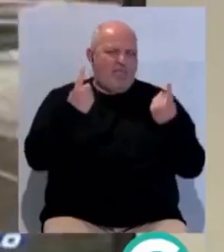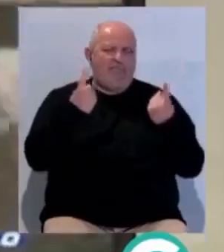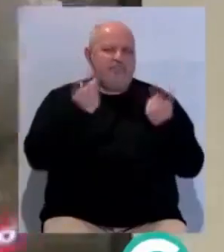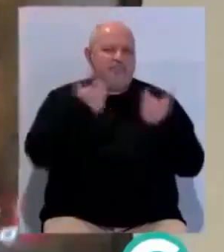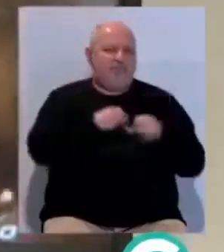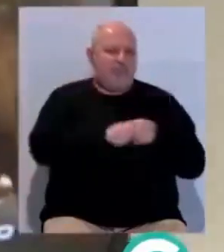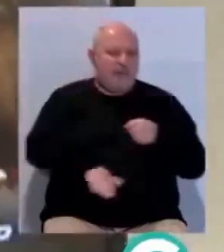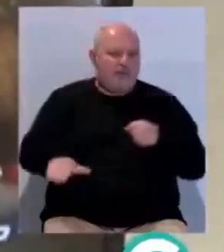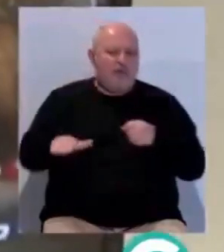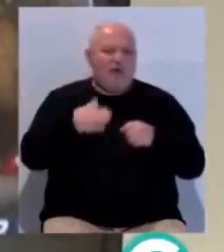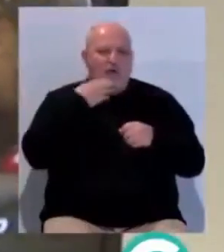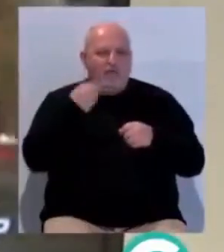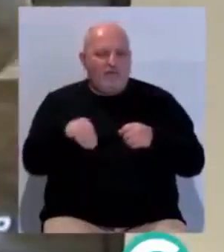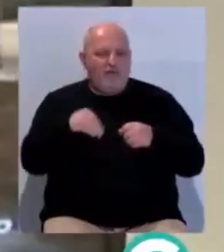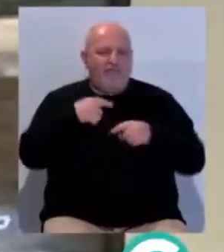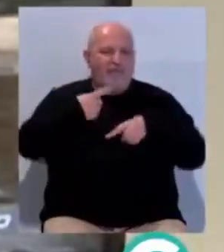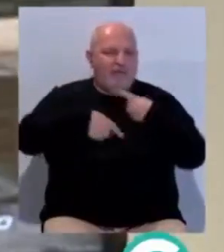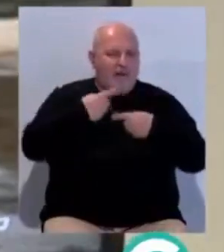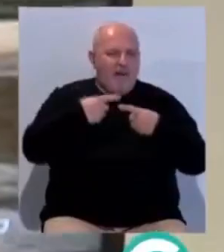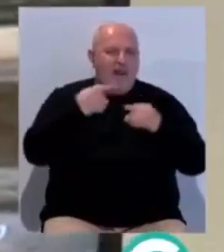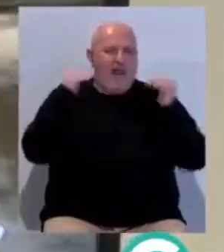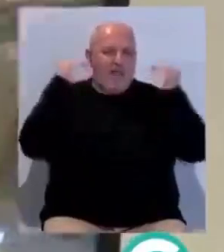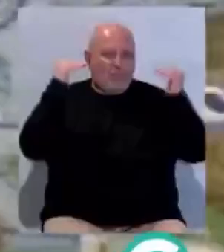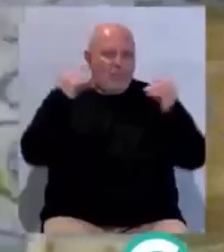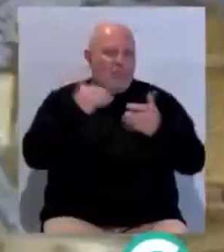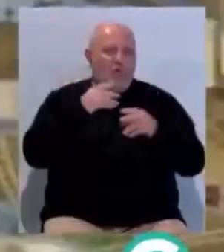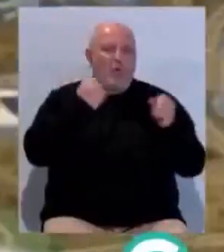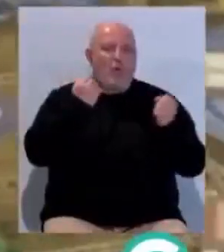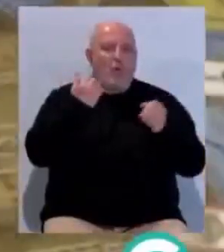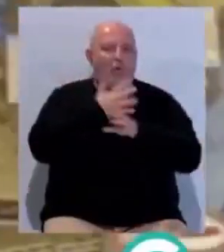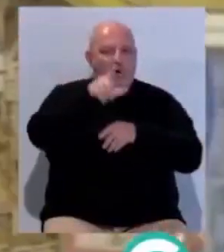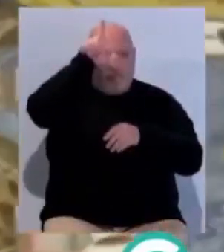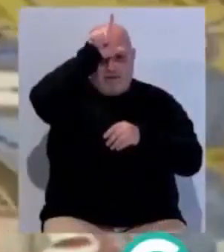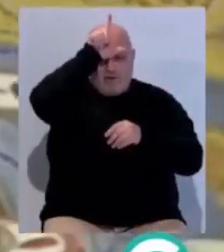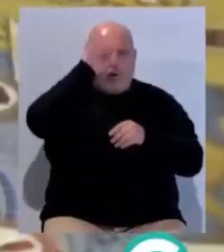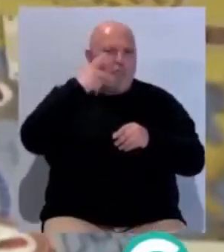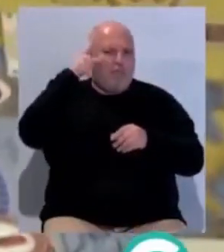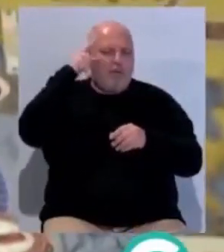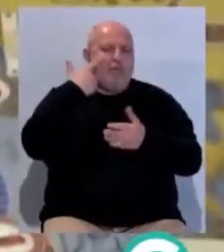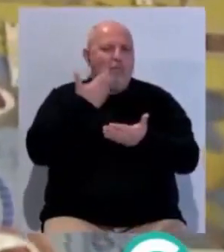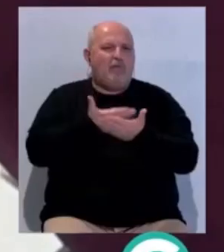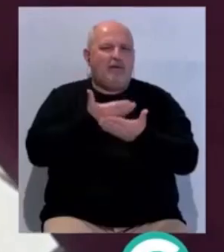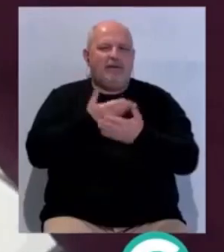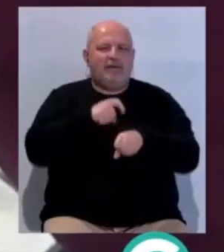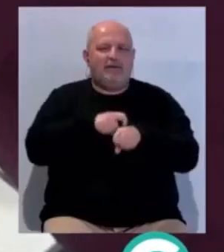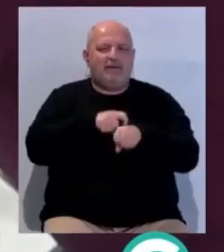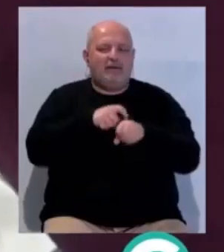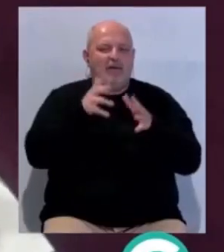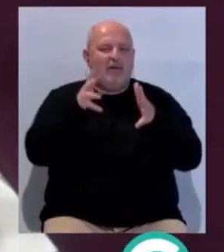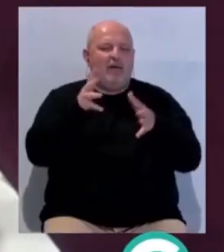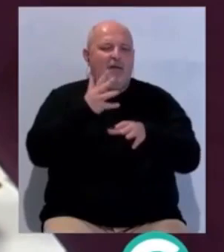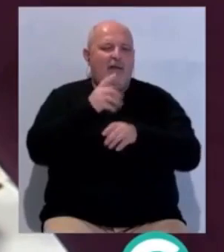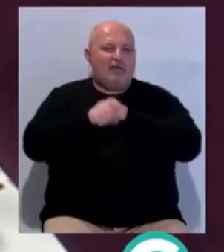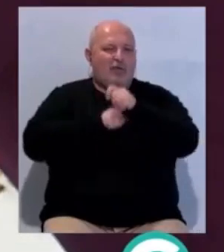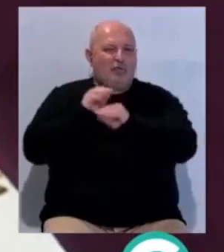cabida los más pequeños, jóvenes, familias y jugadores novatos o experimentados que podrán probar juegos recomendados